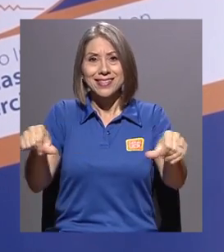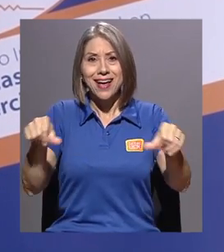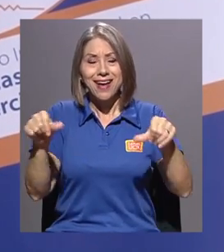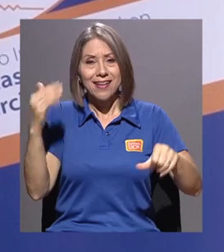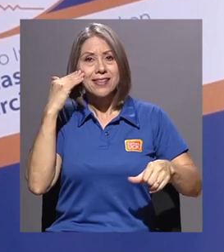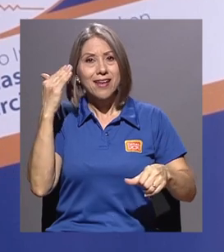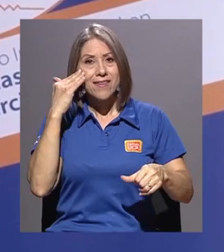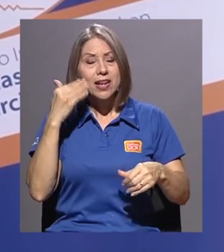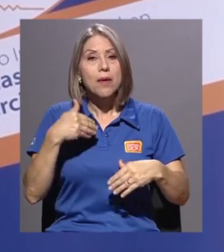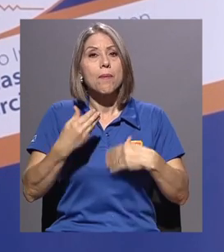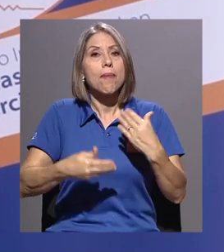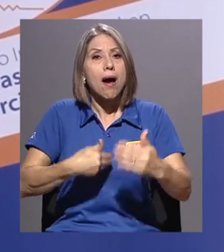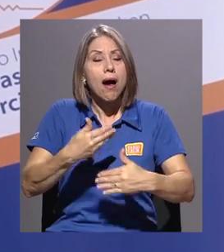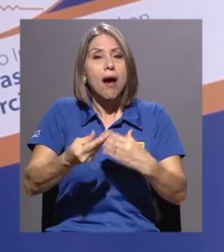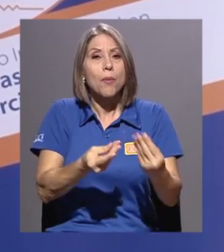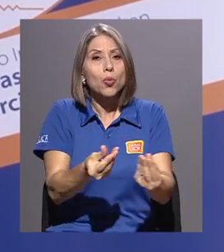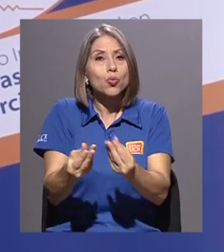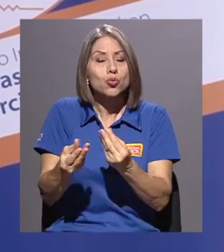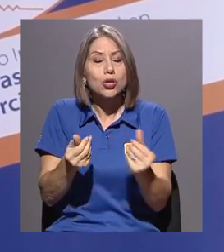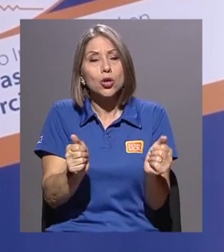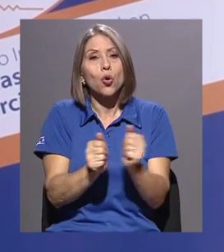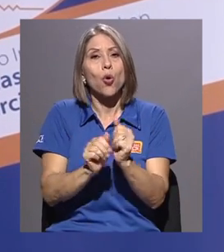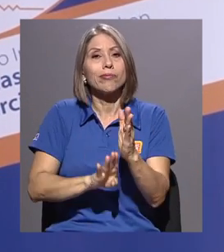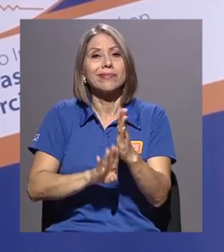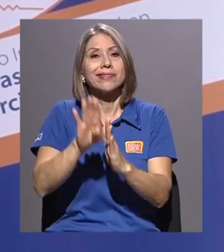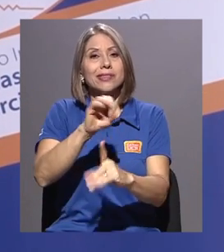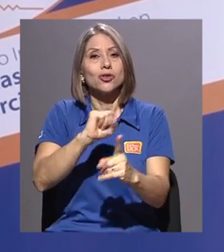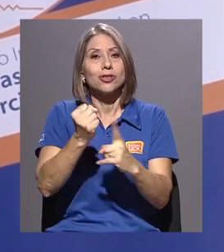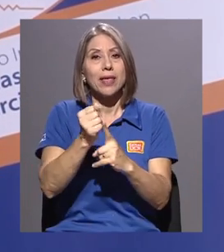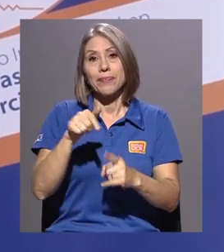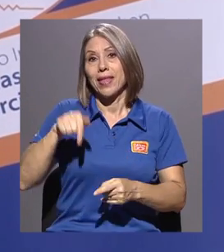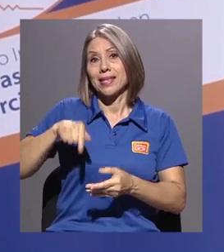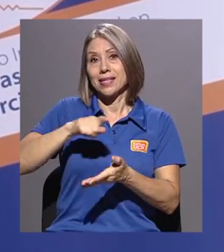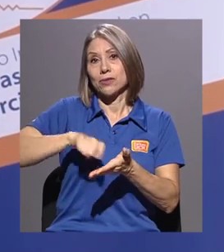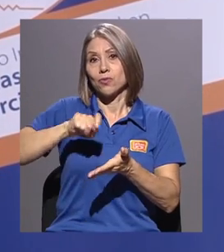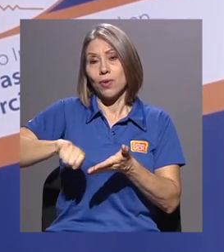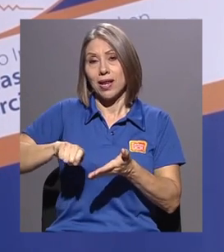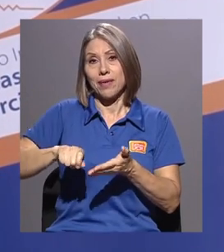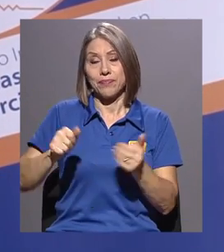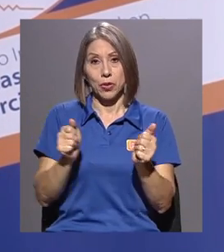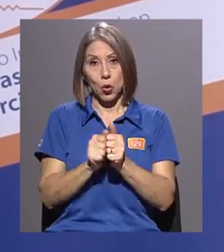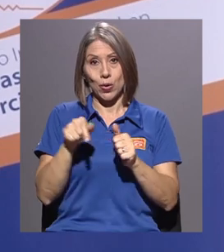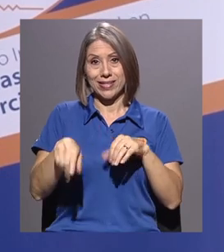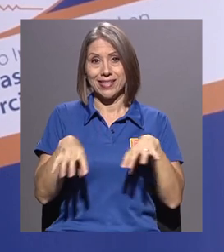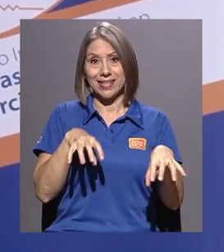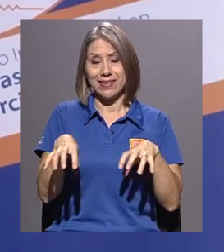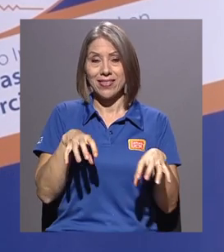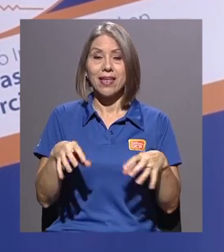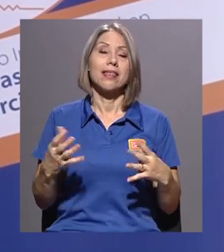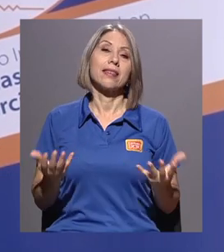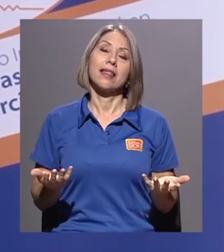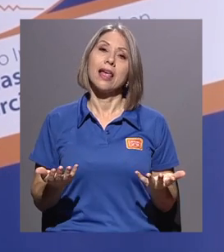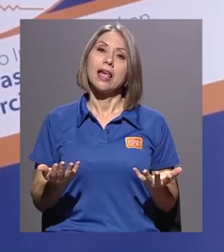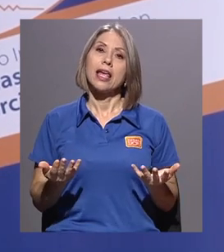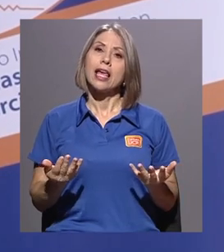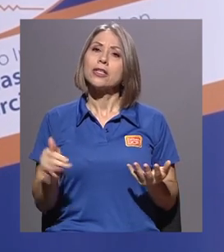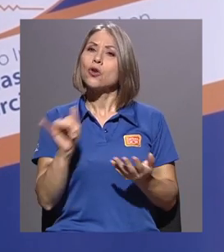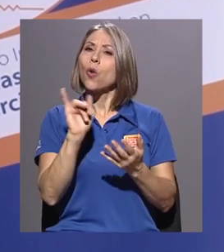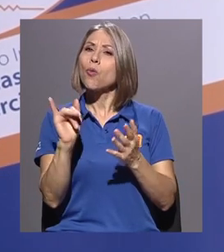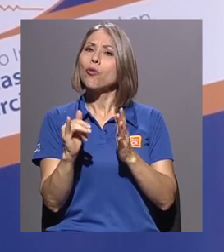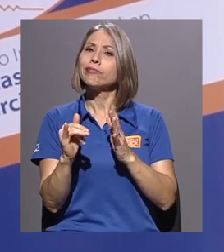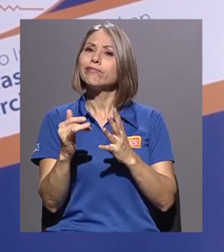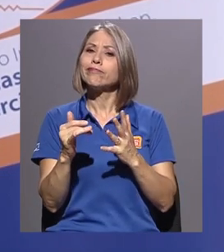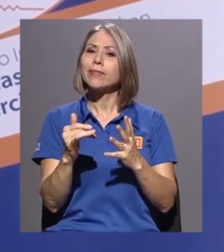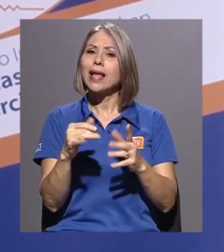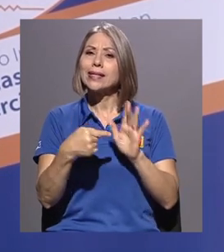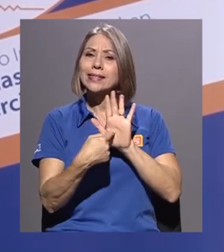produciendo a como va avanzando la sociedad. Esta es una escuela que con esta actividad le da una clara señal a la